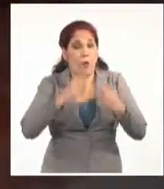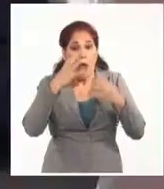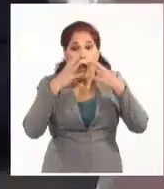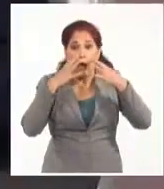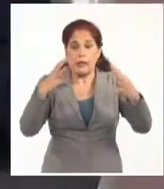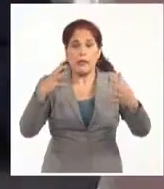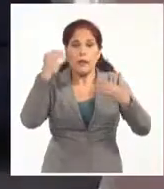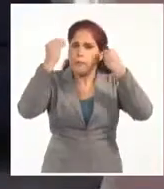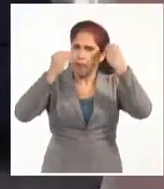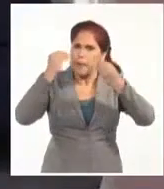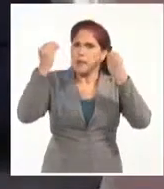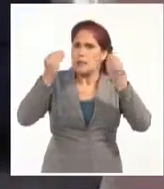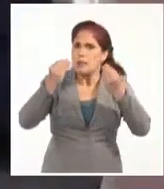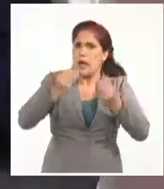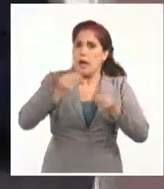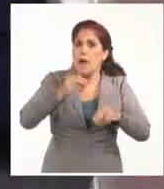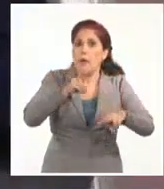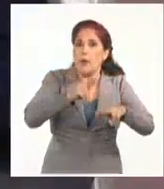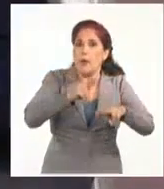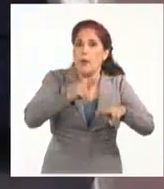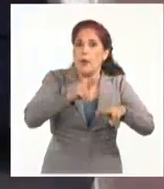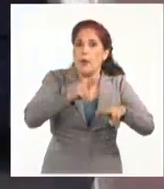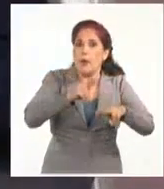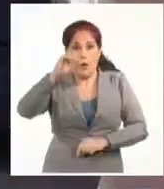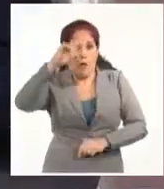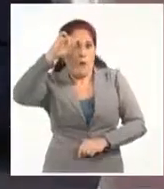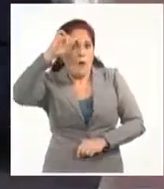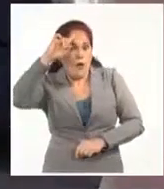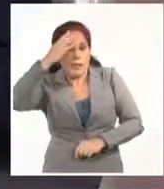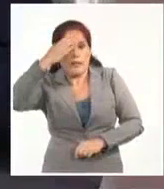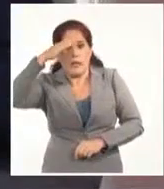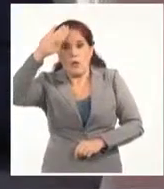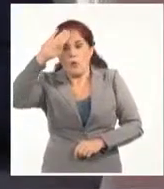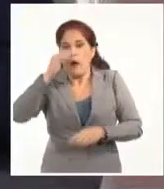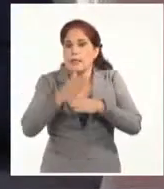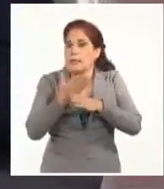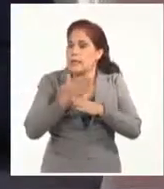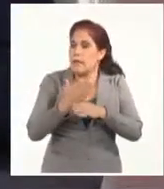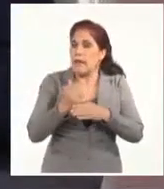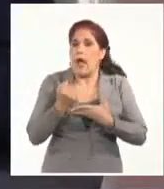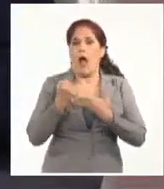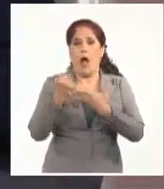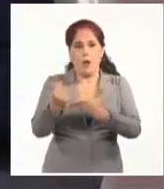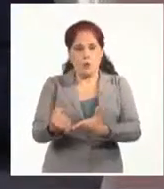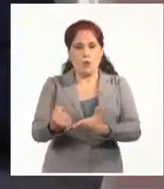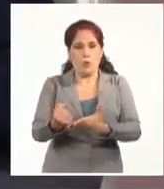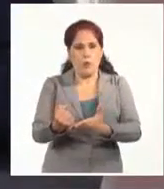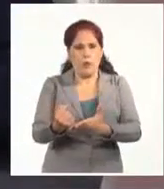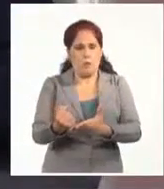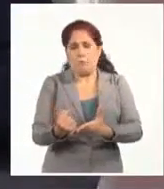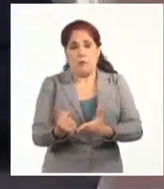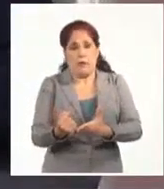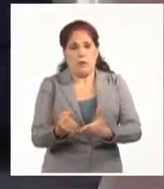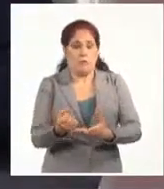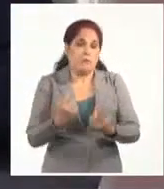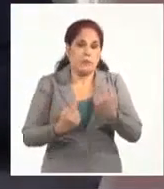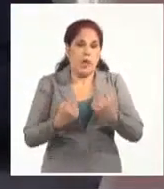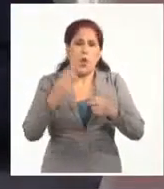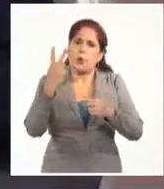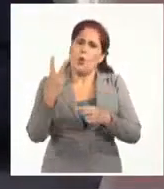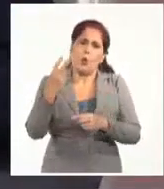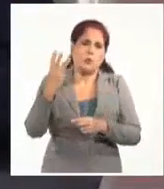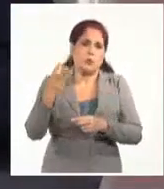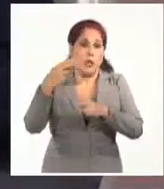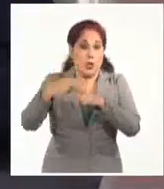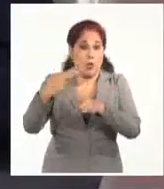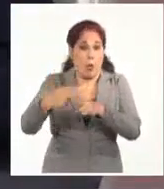superficialidad o porque no nos quieren, he visto dos o tres nombres, no mucho más que eso, de